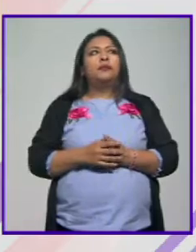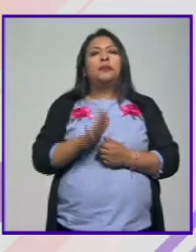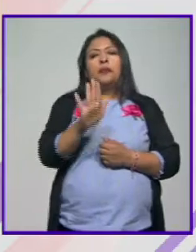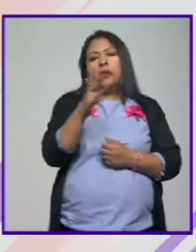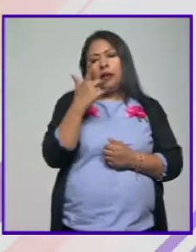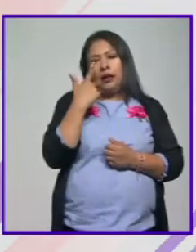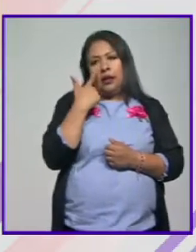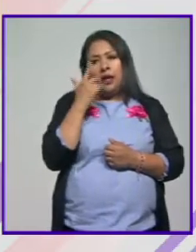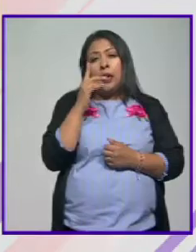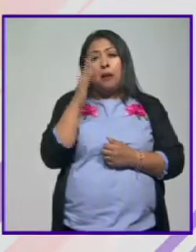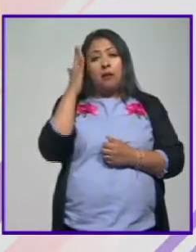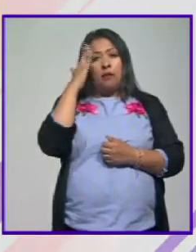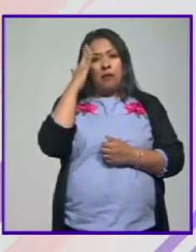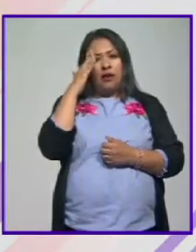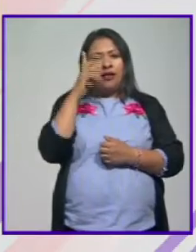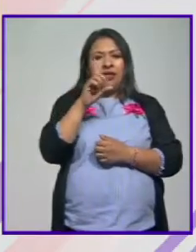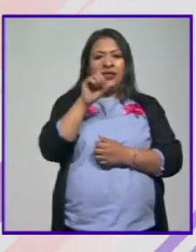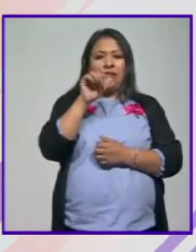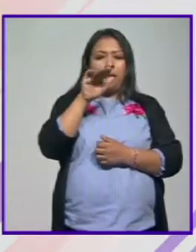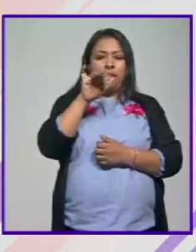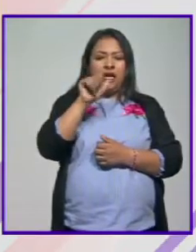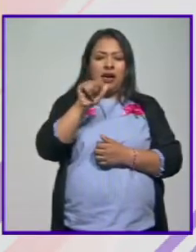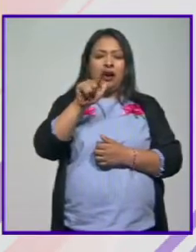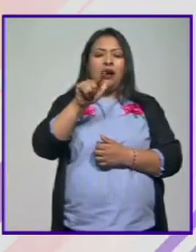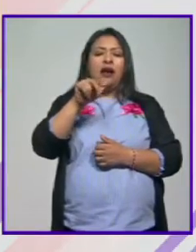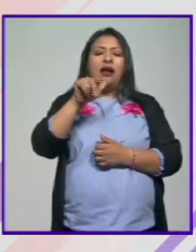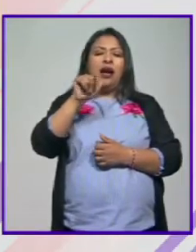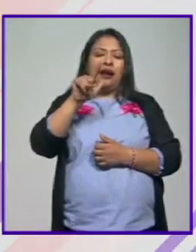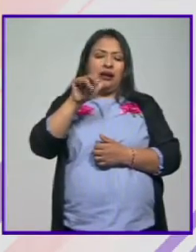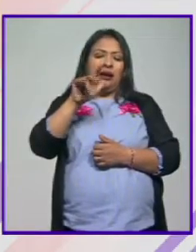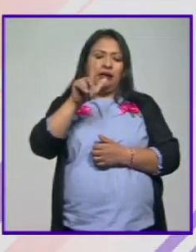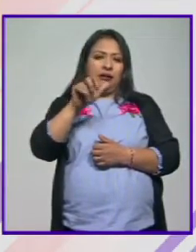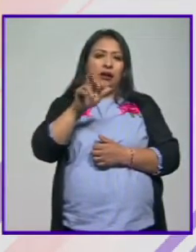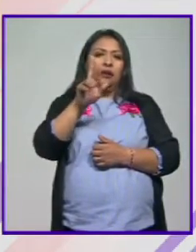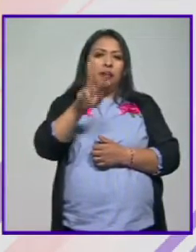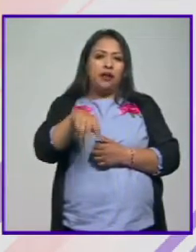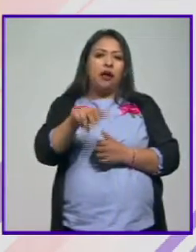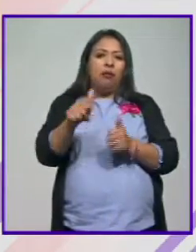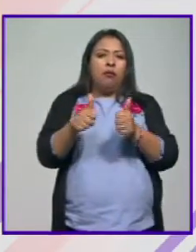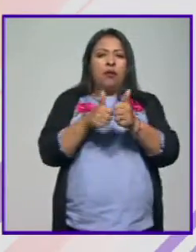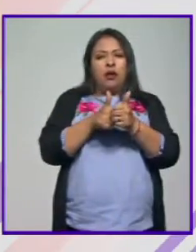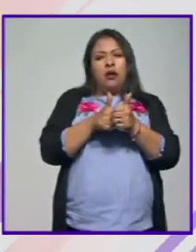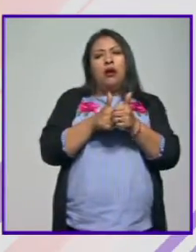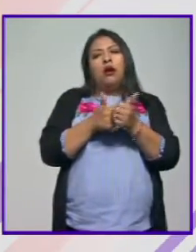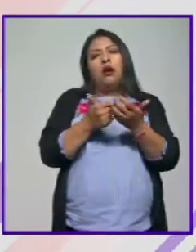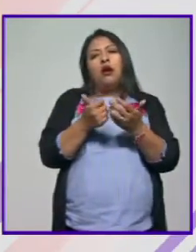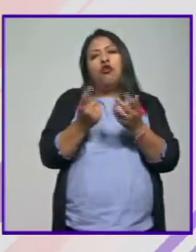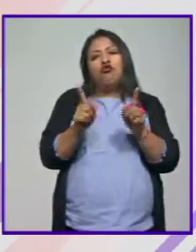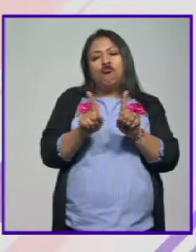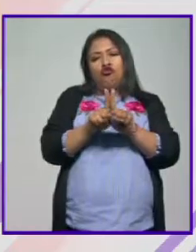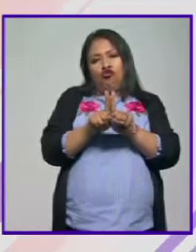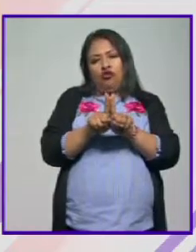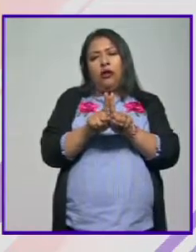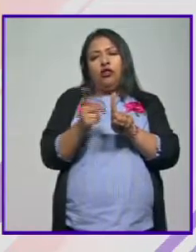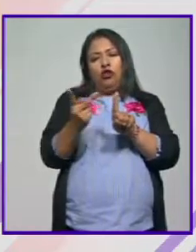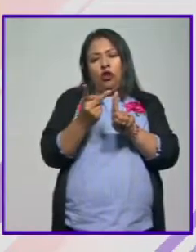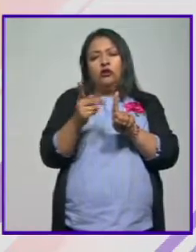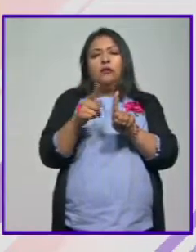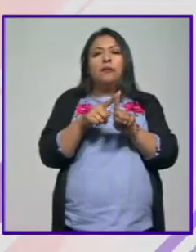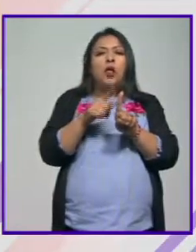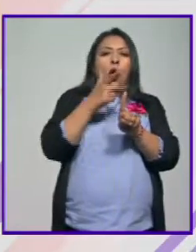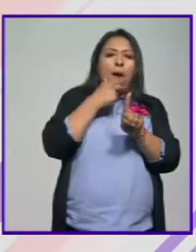bueno digamos el protagonista es Damián Alcázar y efectivamente la coactuación o la pareja de Damián Alcázar